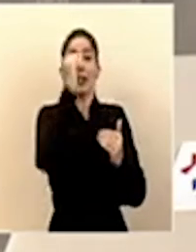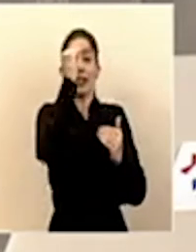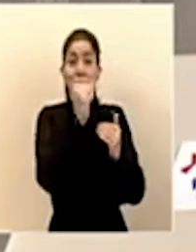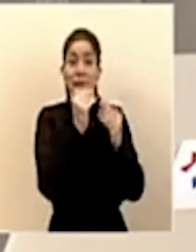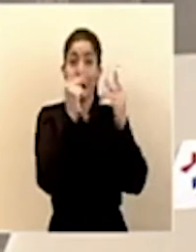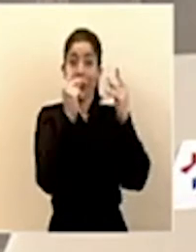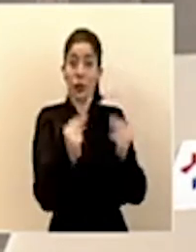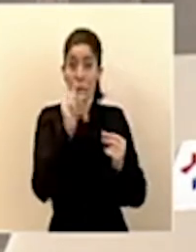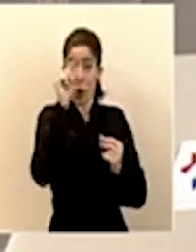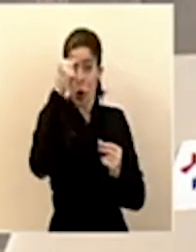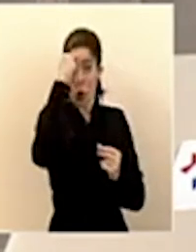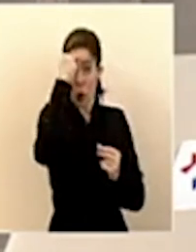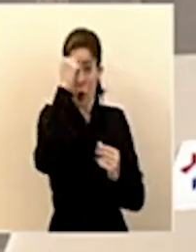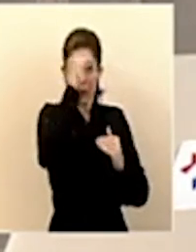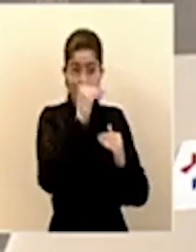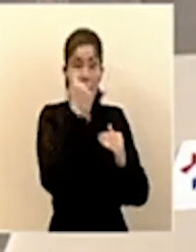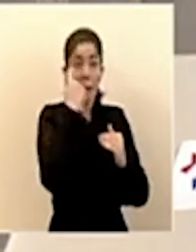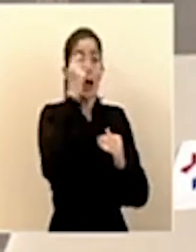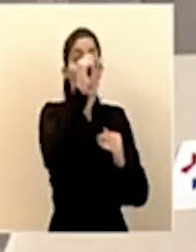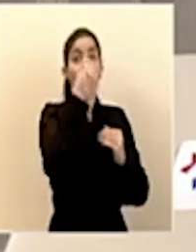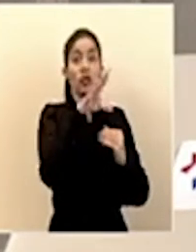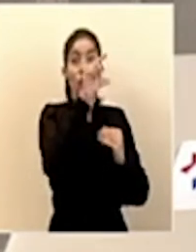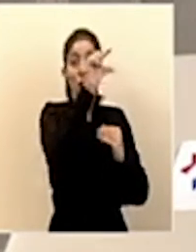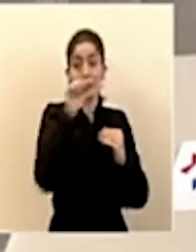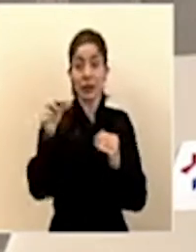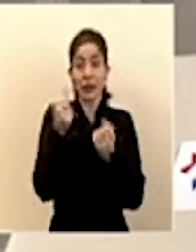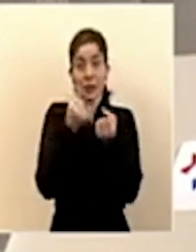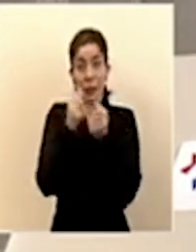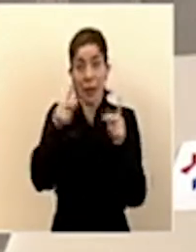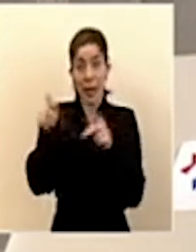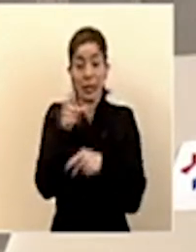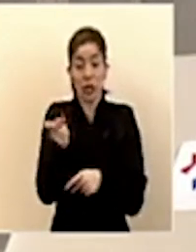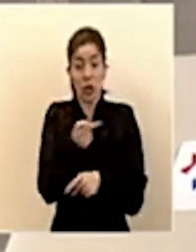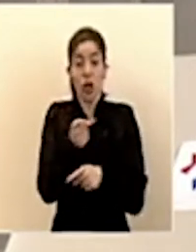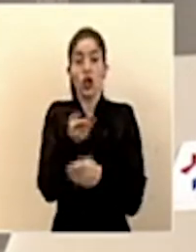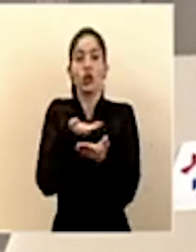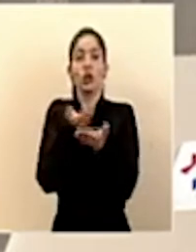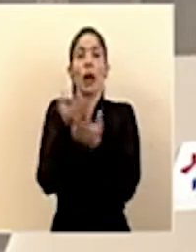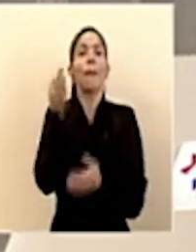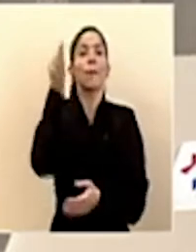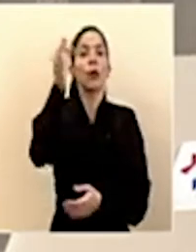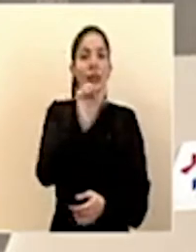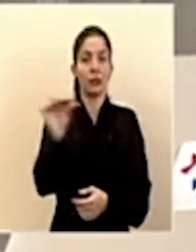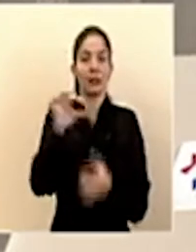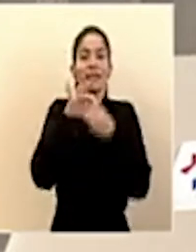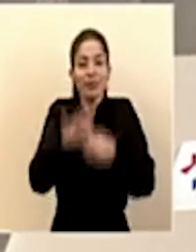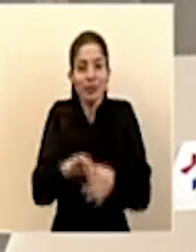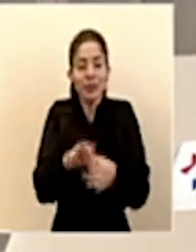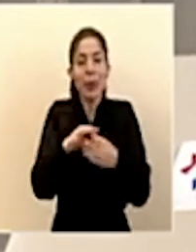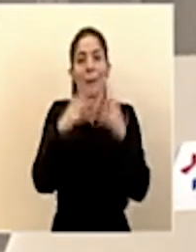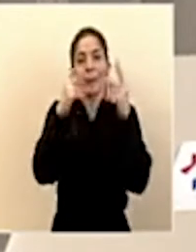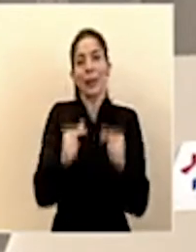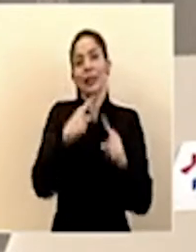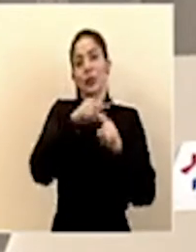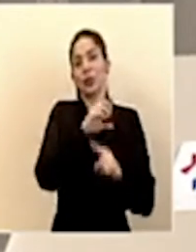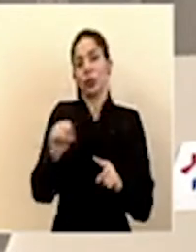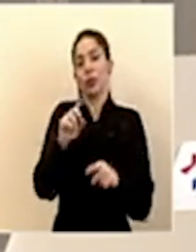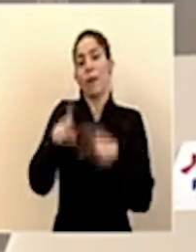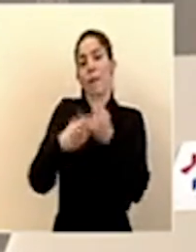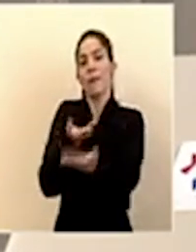presupuesto del gobierno para apoyar a la gente se presentarán la próxima semana con el presupuesto extraordinario a la Asamblea Legislativa.